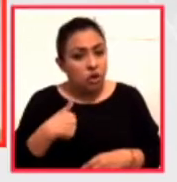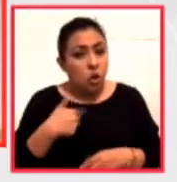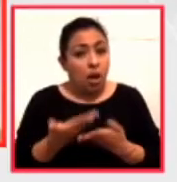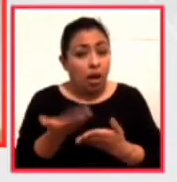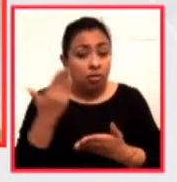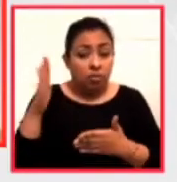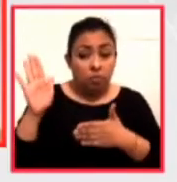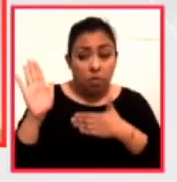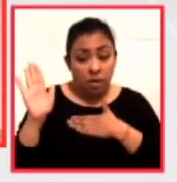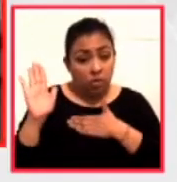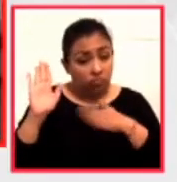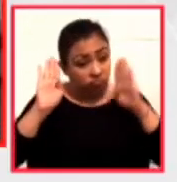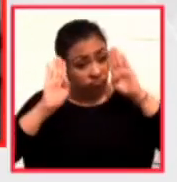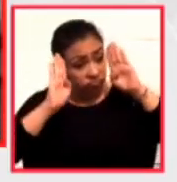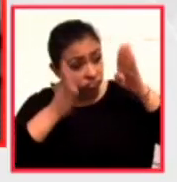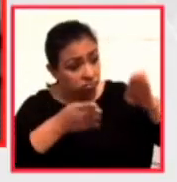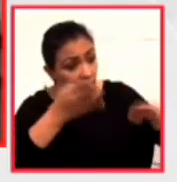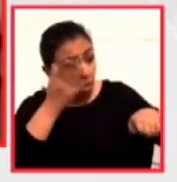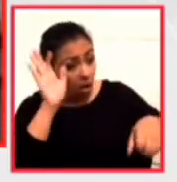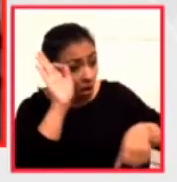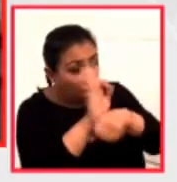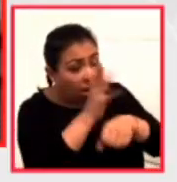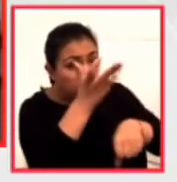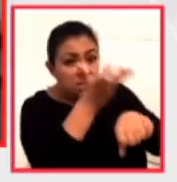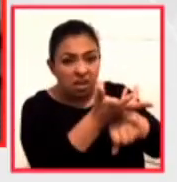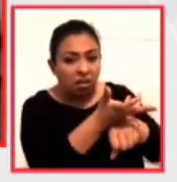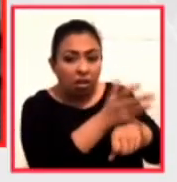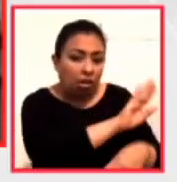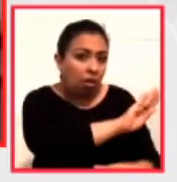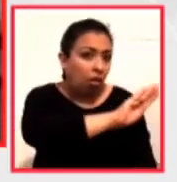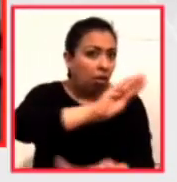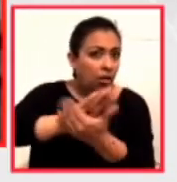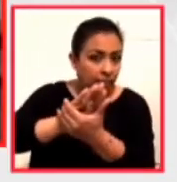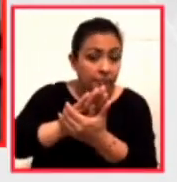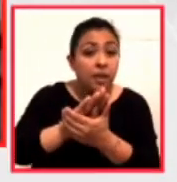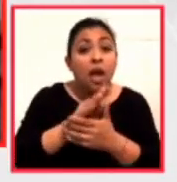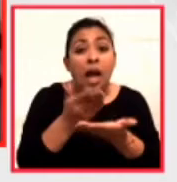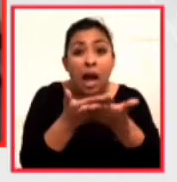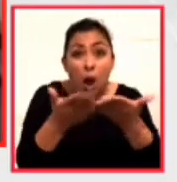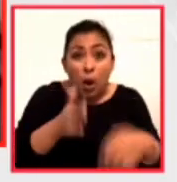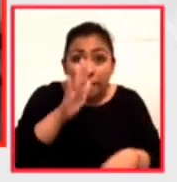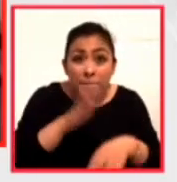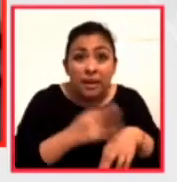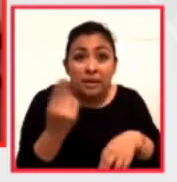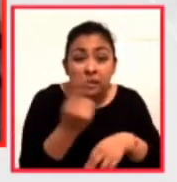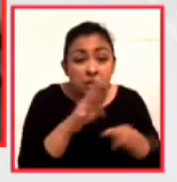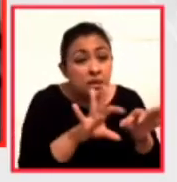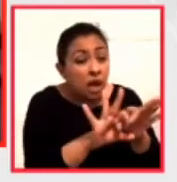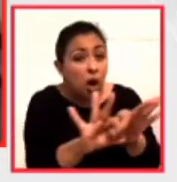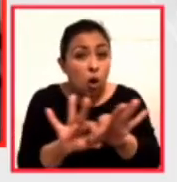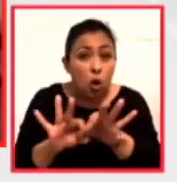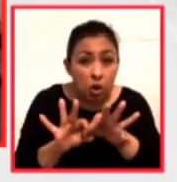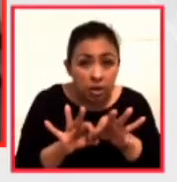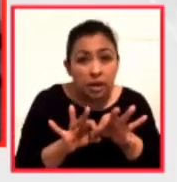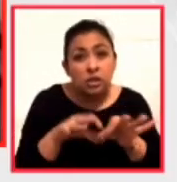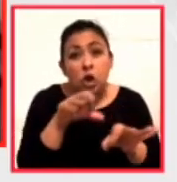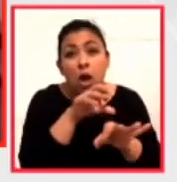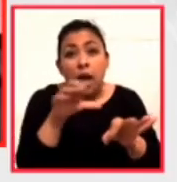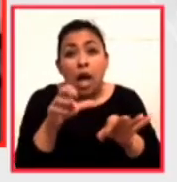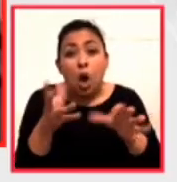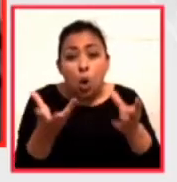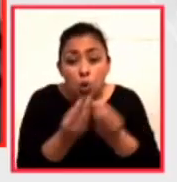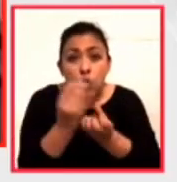hacia lo que ocurre en Estados Unidos. Pero en este momento, cuando más se necesitaba la coordinación para la cooperación